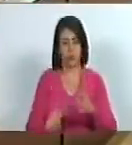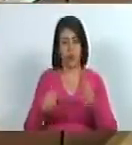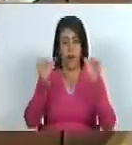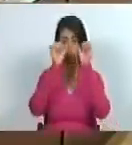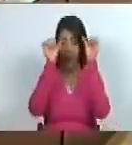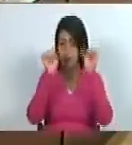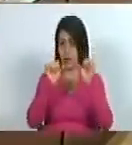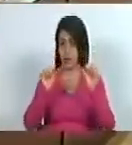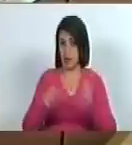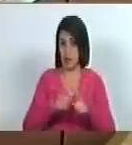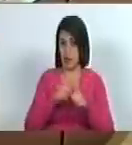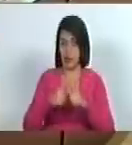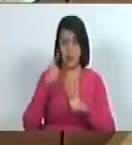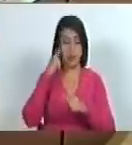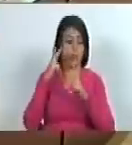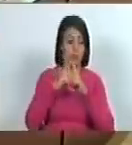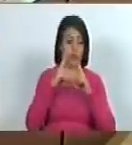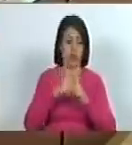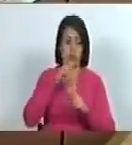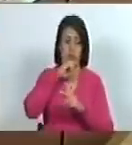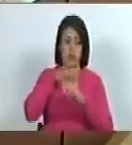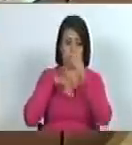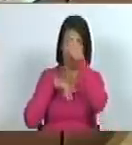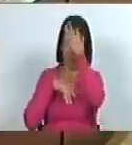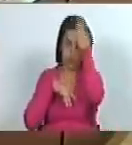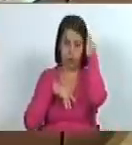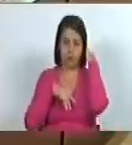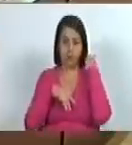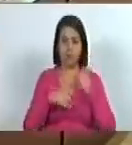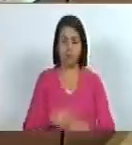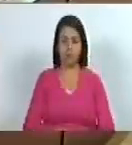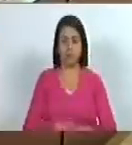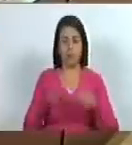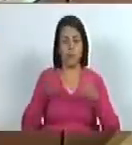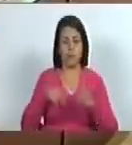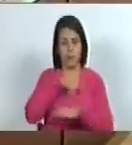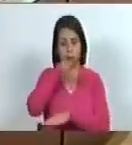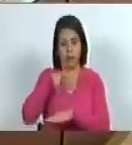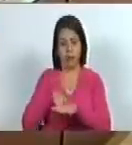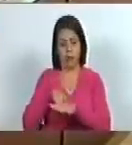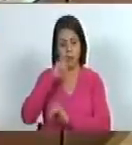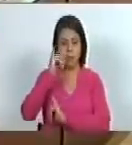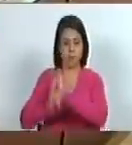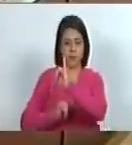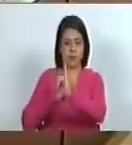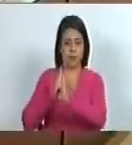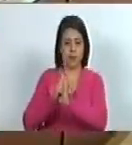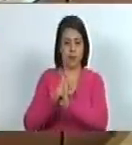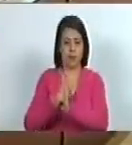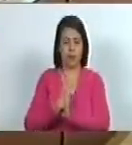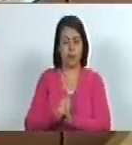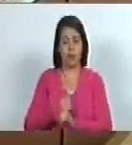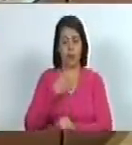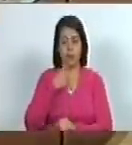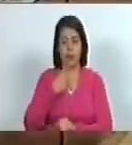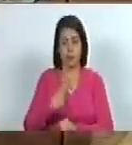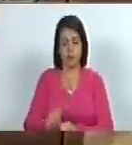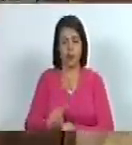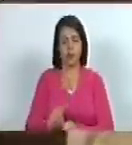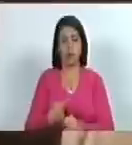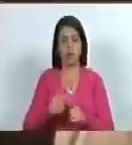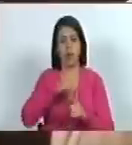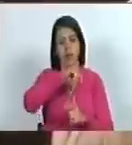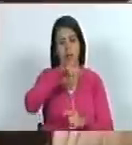plásticos de reconocida trayectoria nacional e internacional destacando Jesús